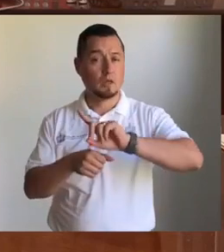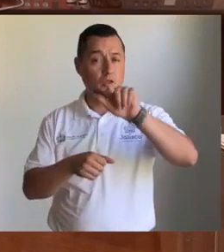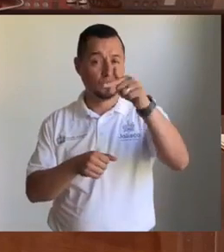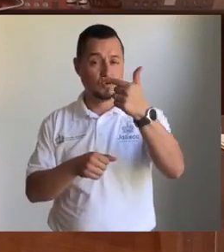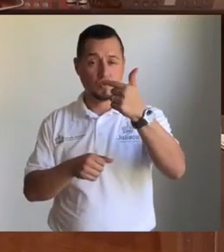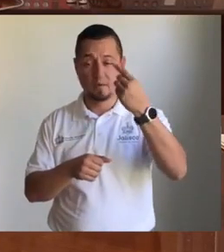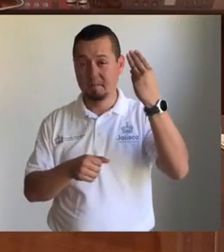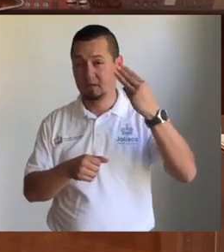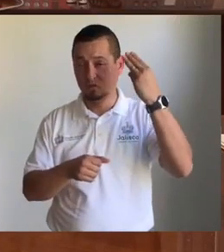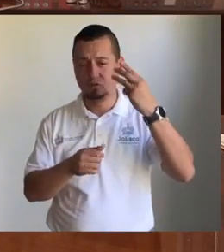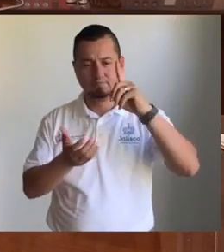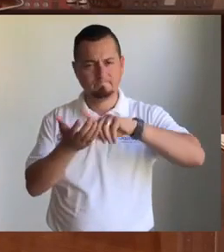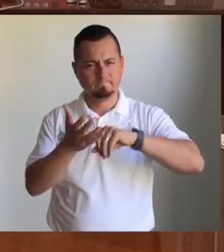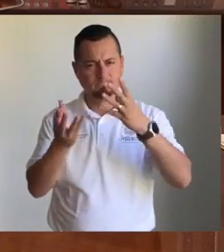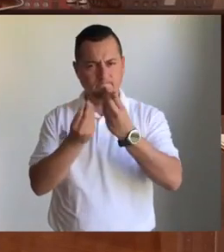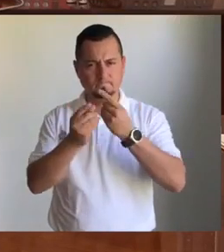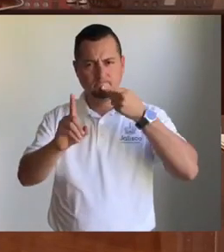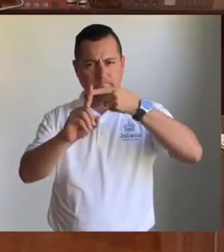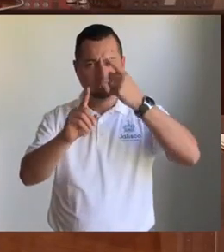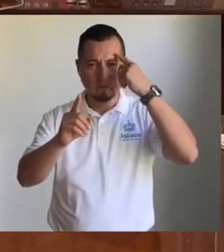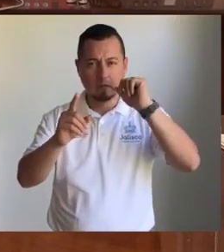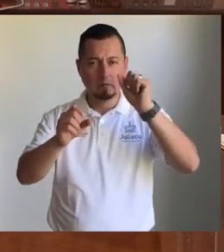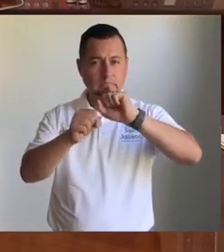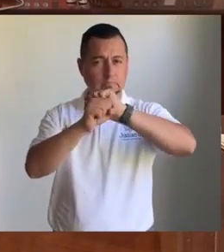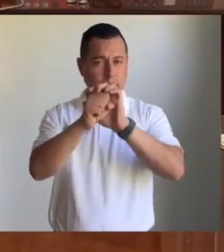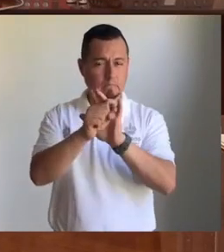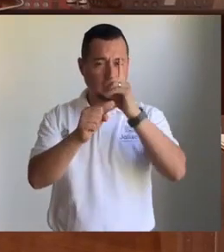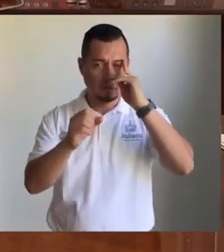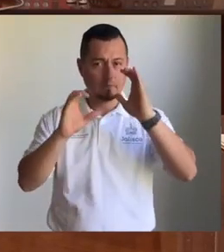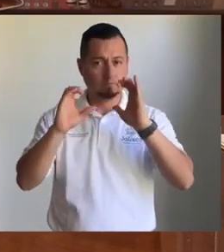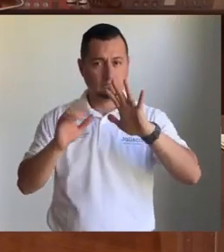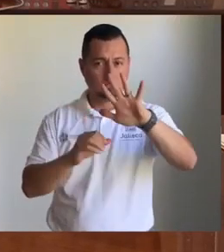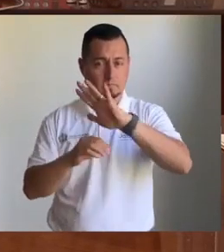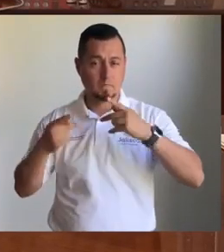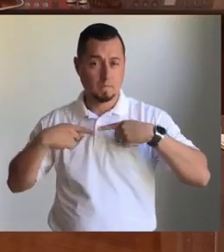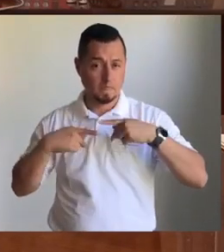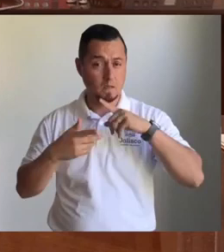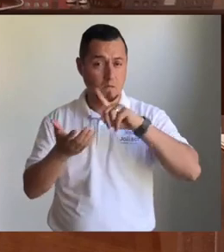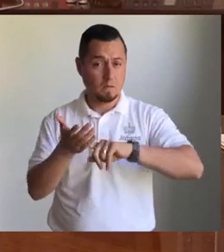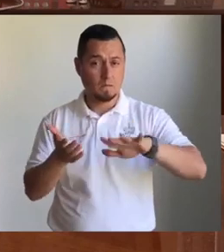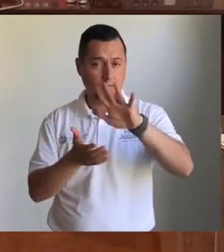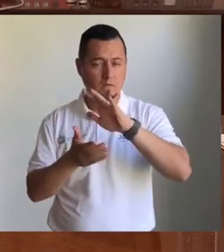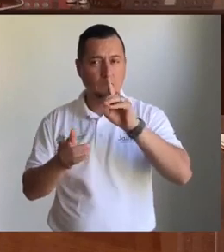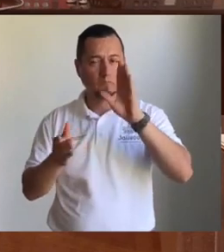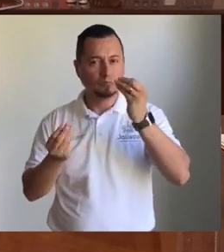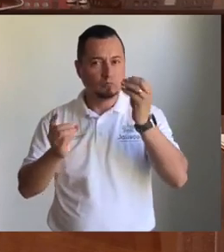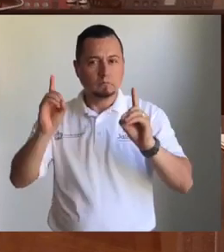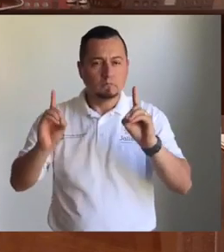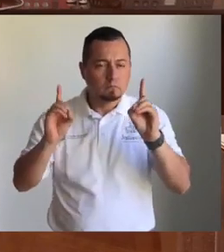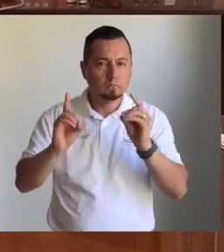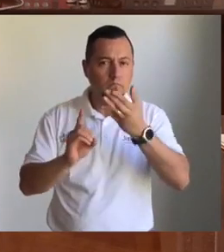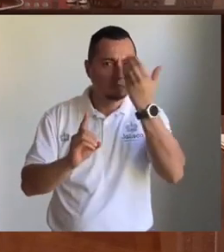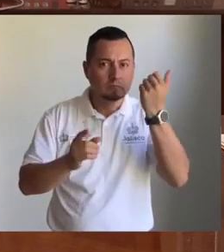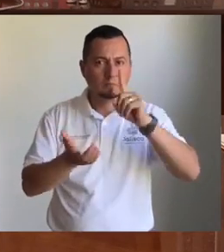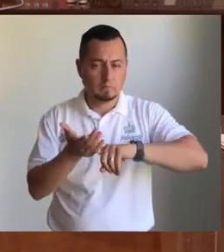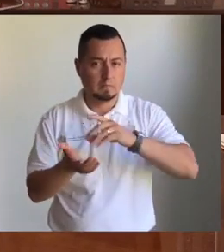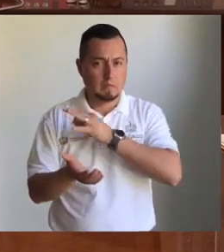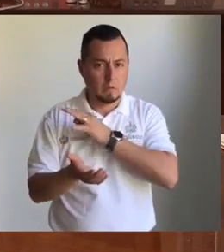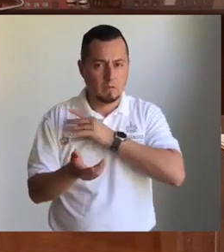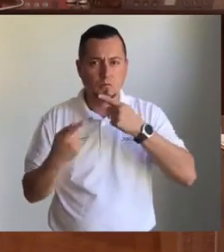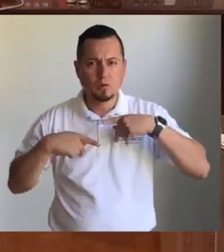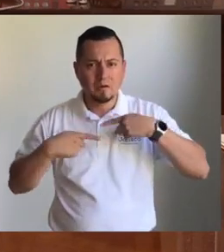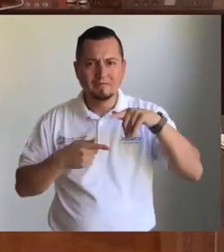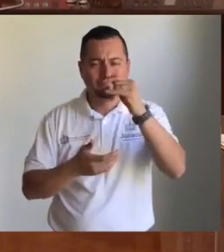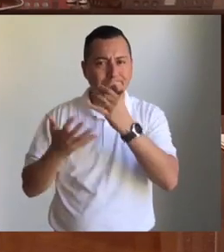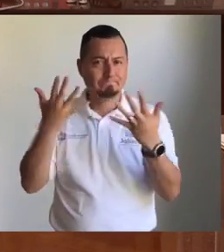El día 12 de marzo, Jalisco emprendió su estrategia para enfrentar la pandemia del coronavirus. Lo hicimos en medio de un escenario de incertidumbre y de zozobra, de miedo de la